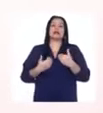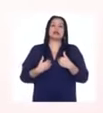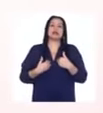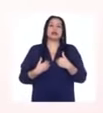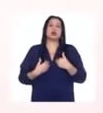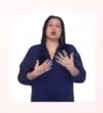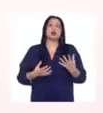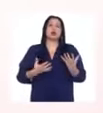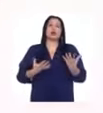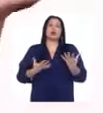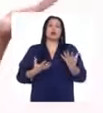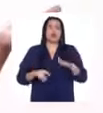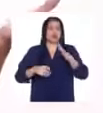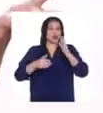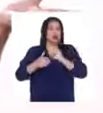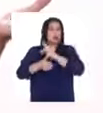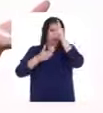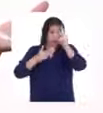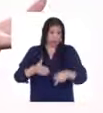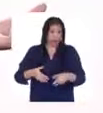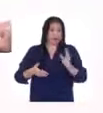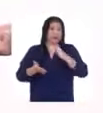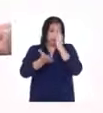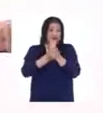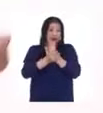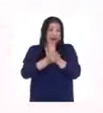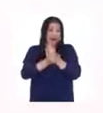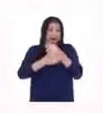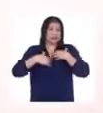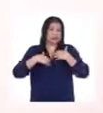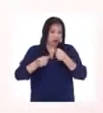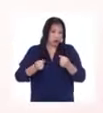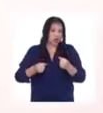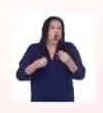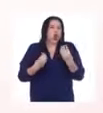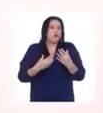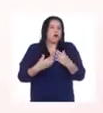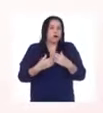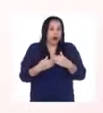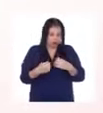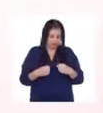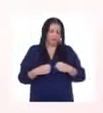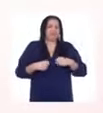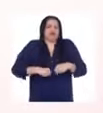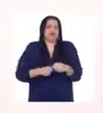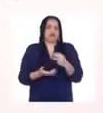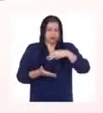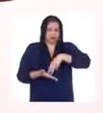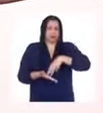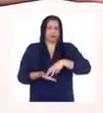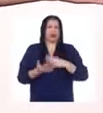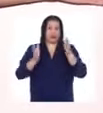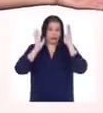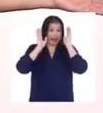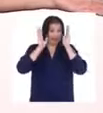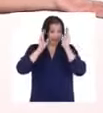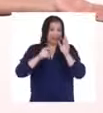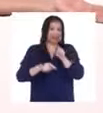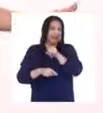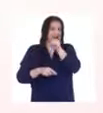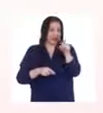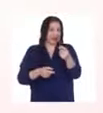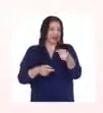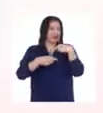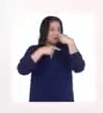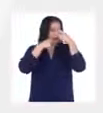profesional, ¿cómo va a enfrentarlo? Sigamos atentos y atentas a lo que Inés nos